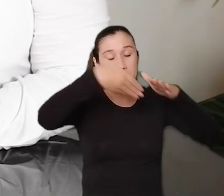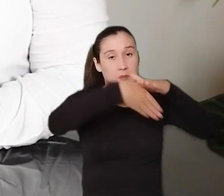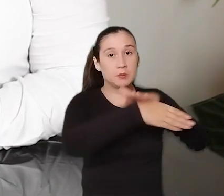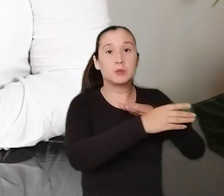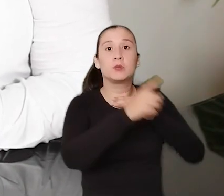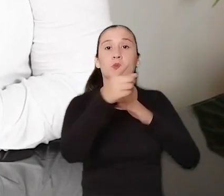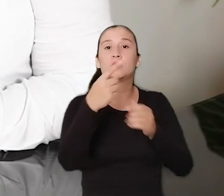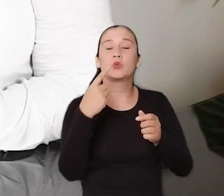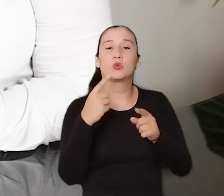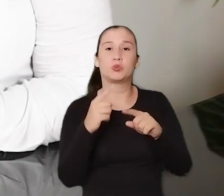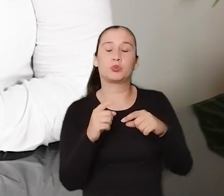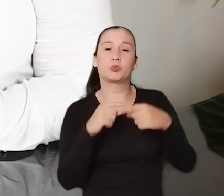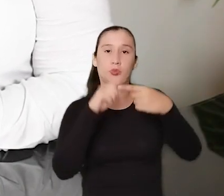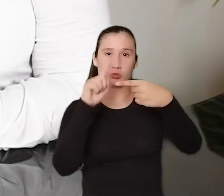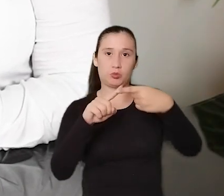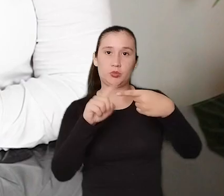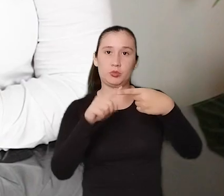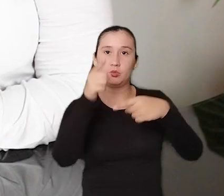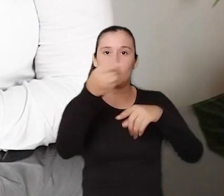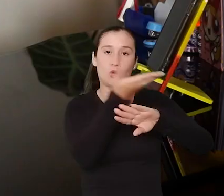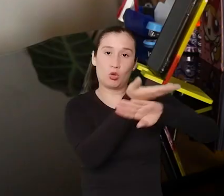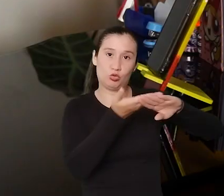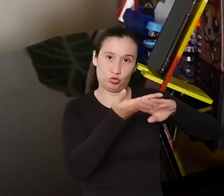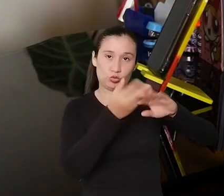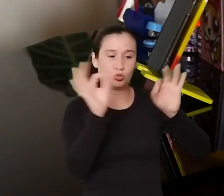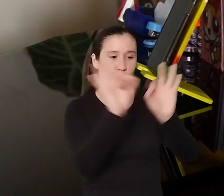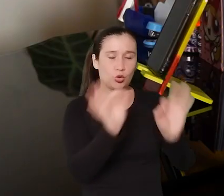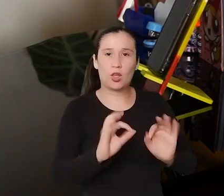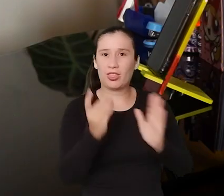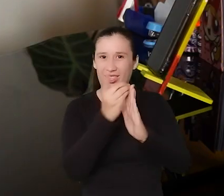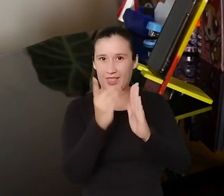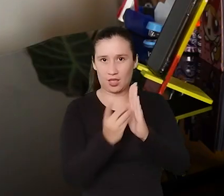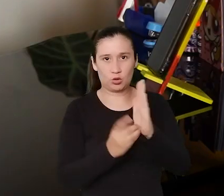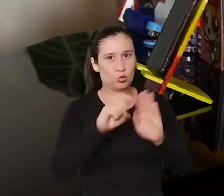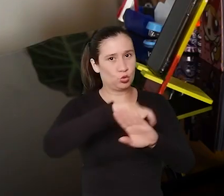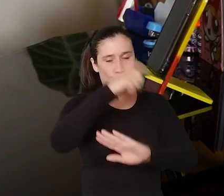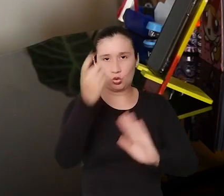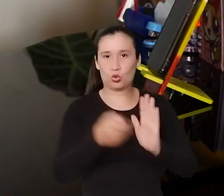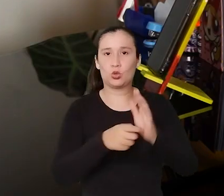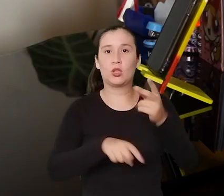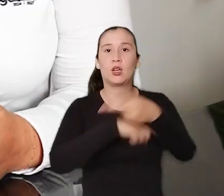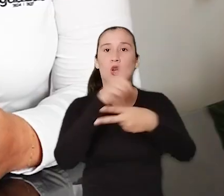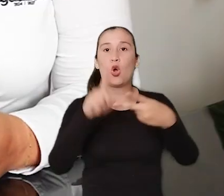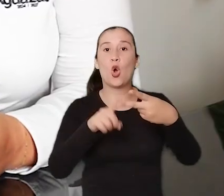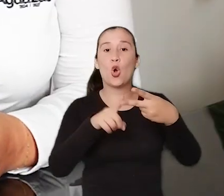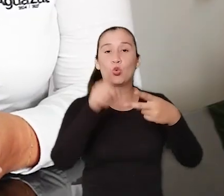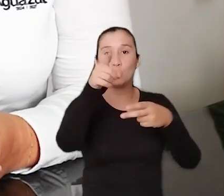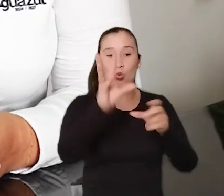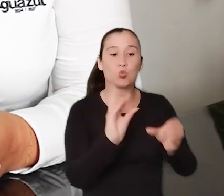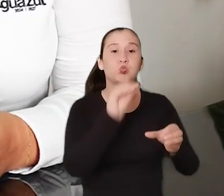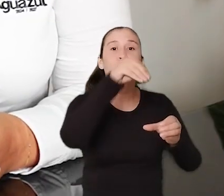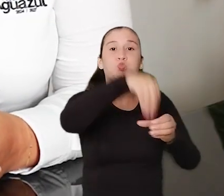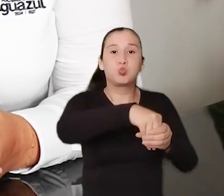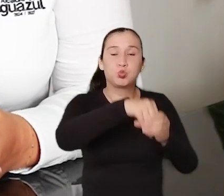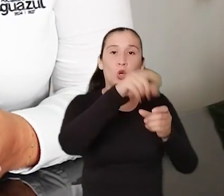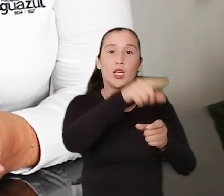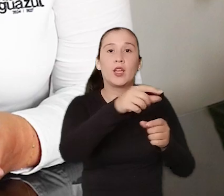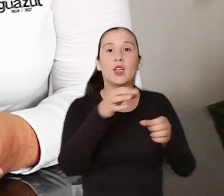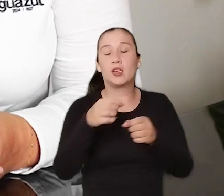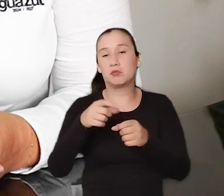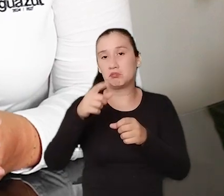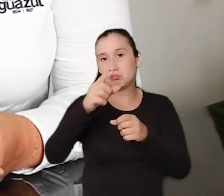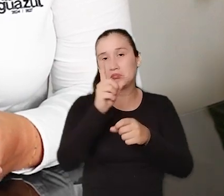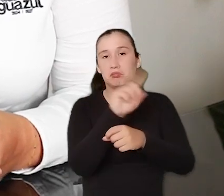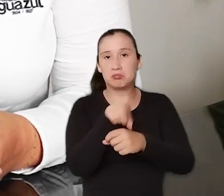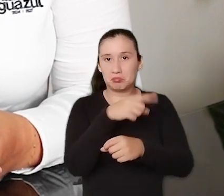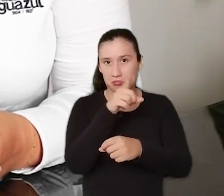acceder a la titulación gratuita son los siguientes. Primero, solicitud debidamente deligenciada. Segundo, ocupar un bien inmueble en